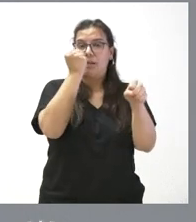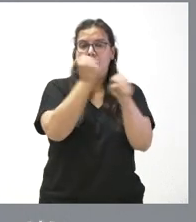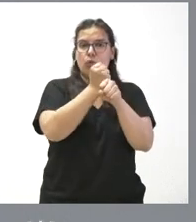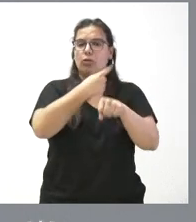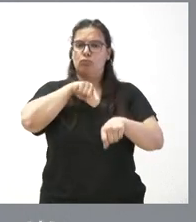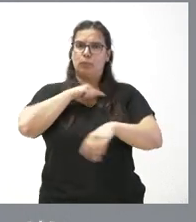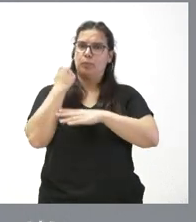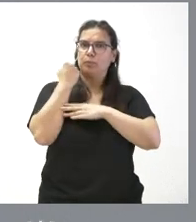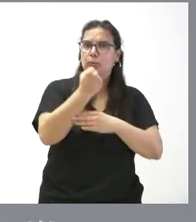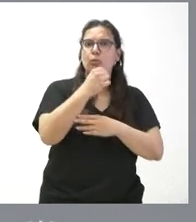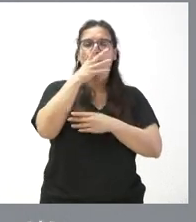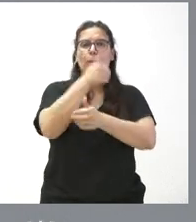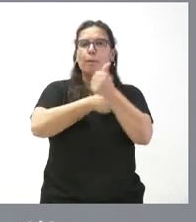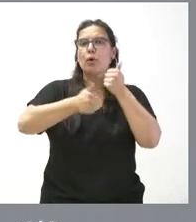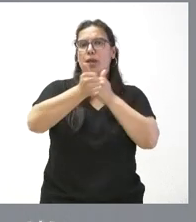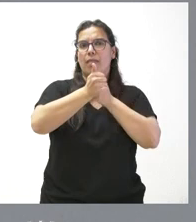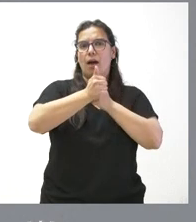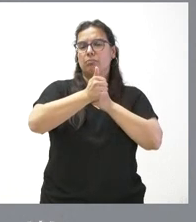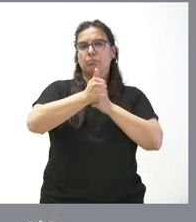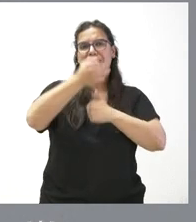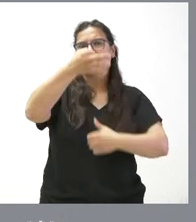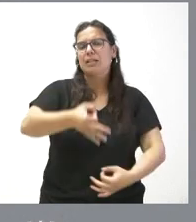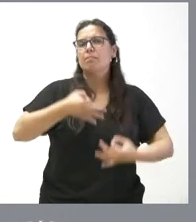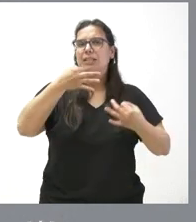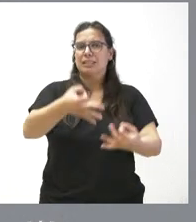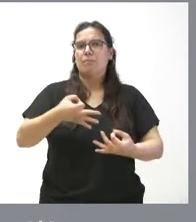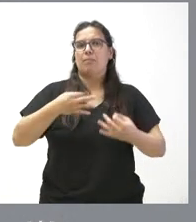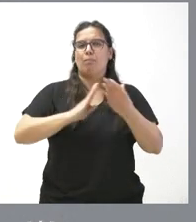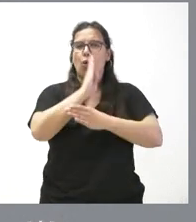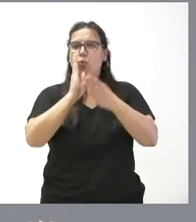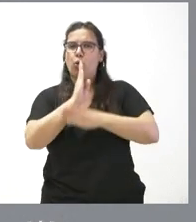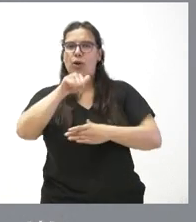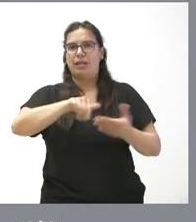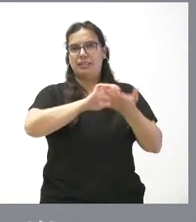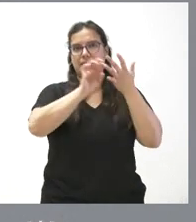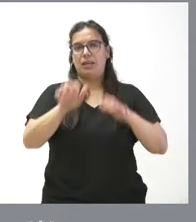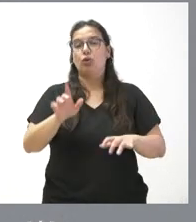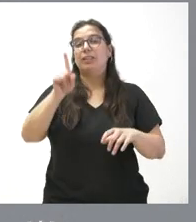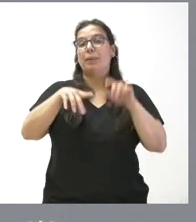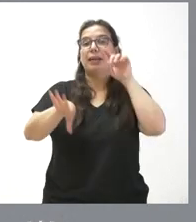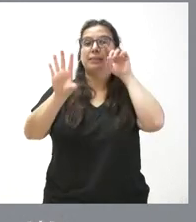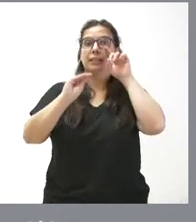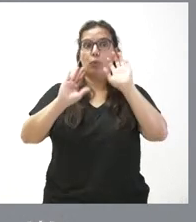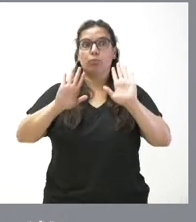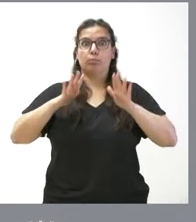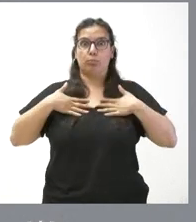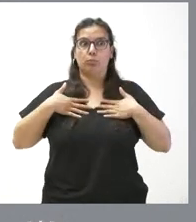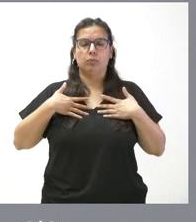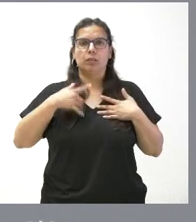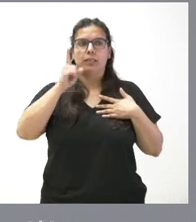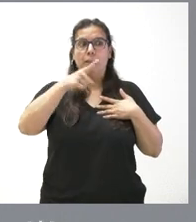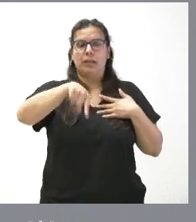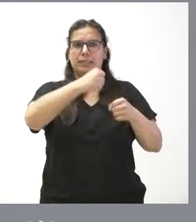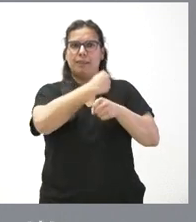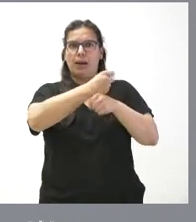nosotros, porque nuestra prioridad siempre es el tejido productivo de Castilla y León y comprendemos también la sorpresa y la inquietud de unos